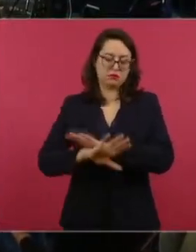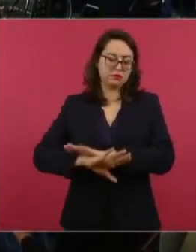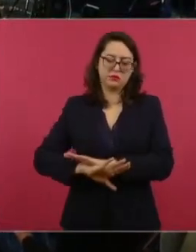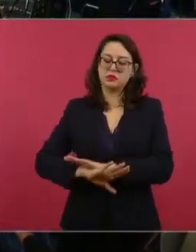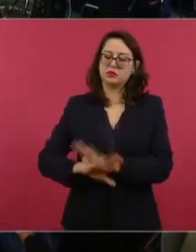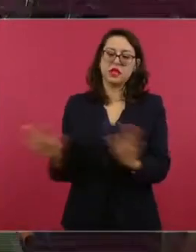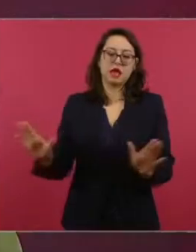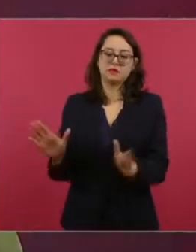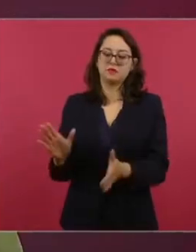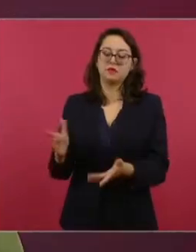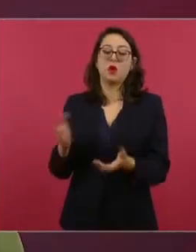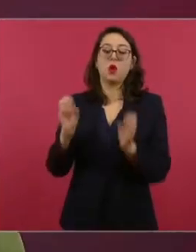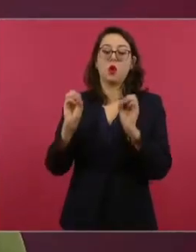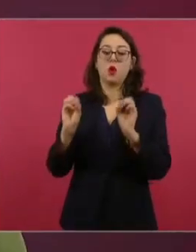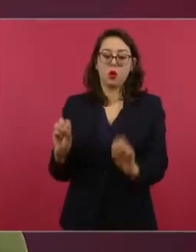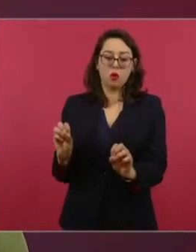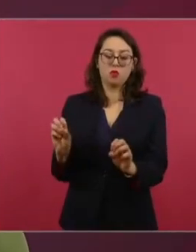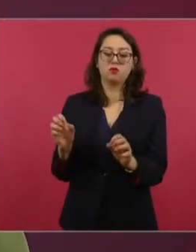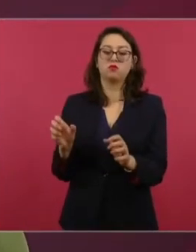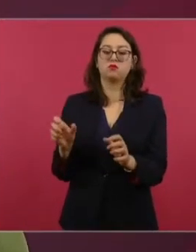área donde se quiere resguardar. Gracias. Gracias. Gracias.